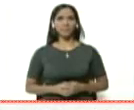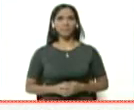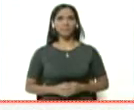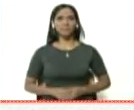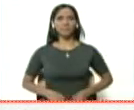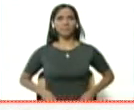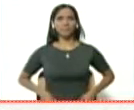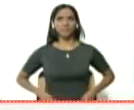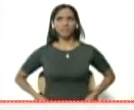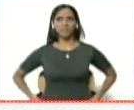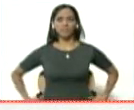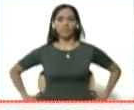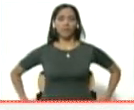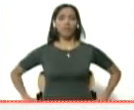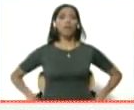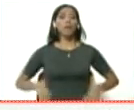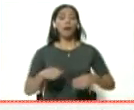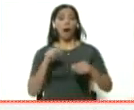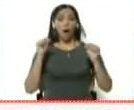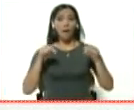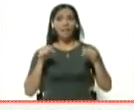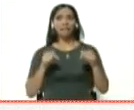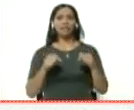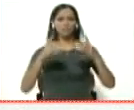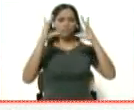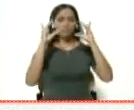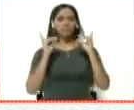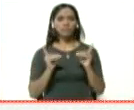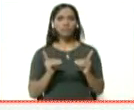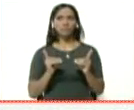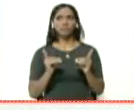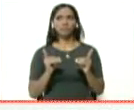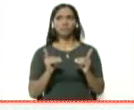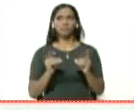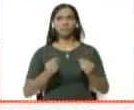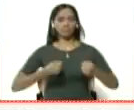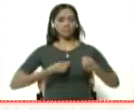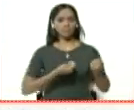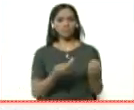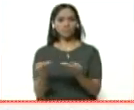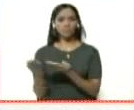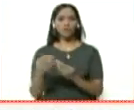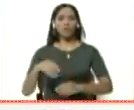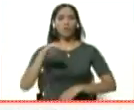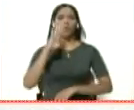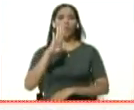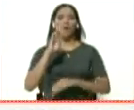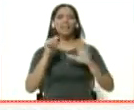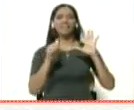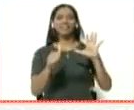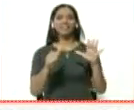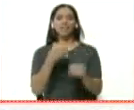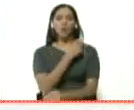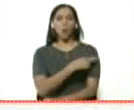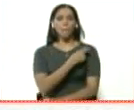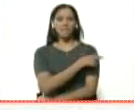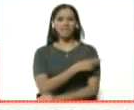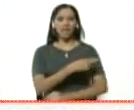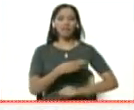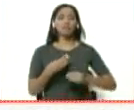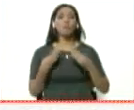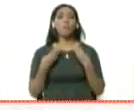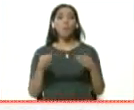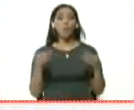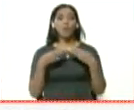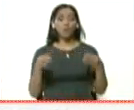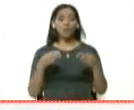Para equipar, ahorita hemos decidido poner a disposición 46 hospitales públicos a nivel